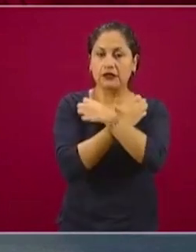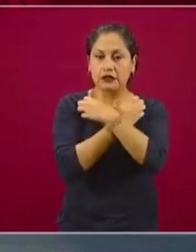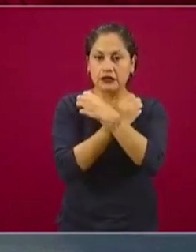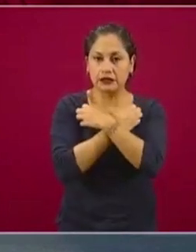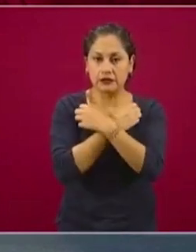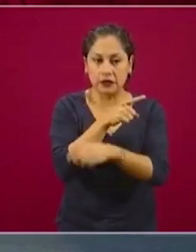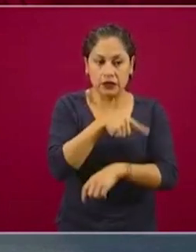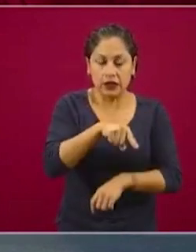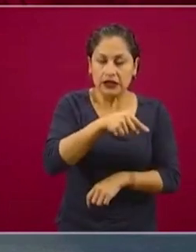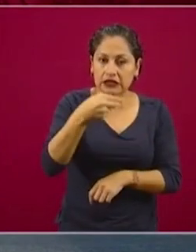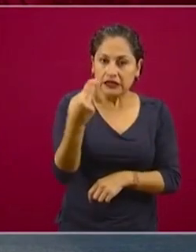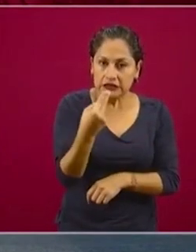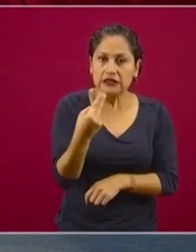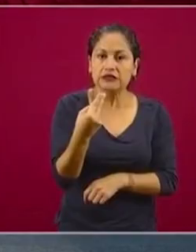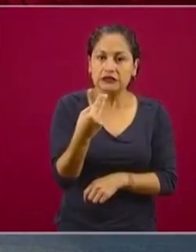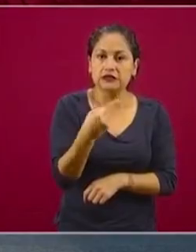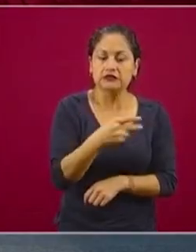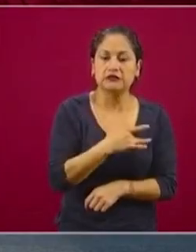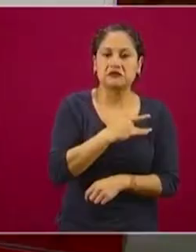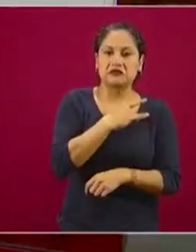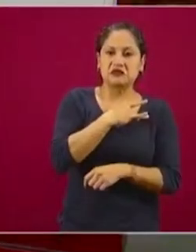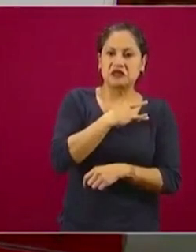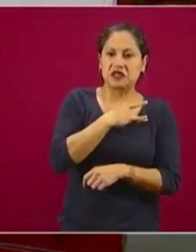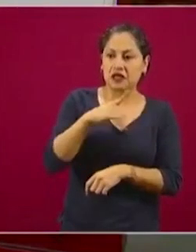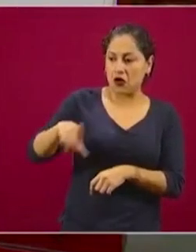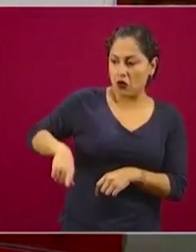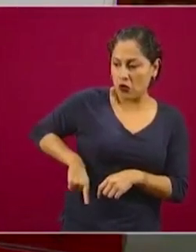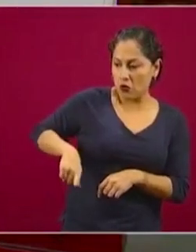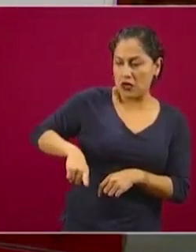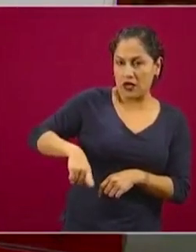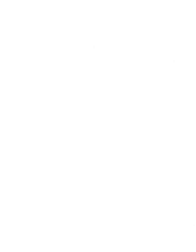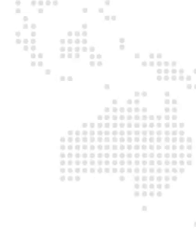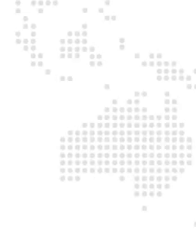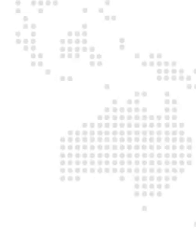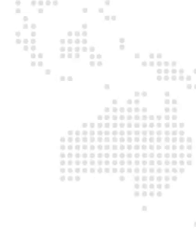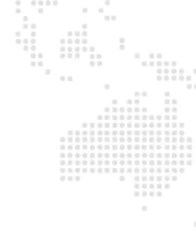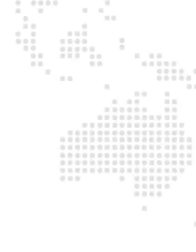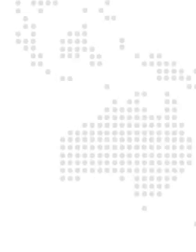que se preocupa por ellos y que no están solos.